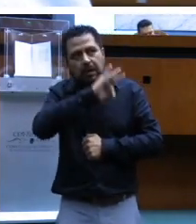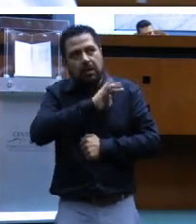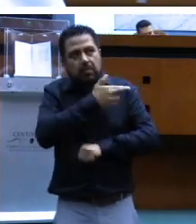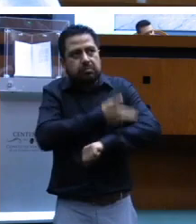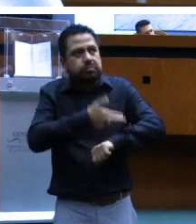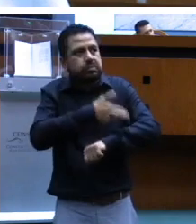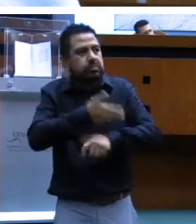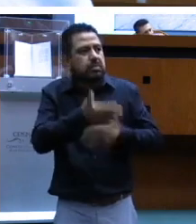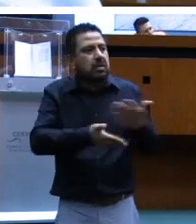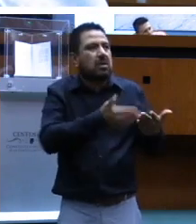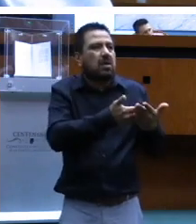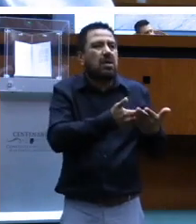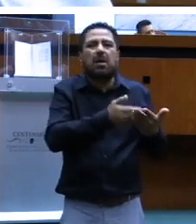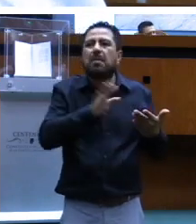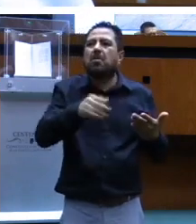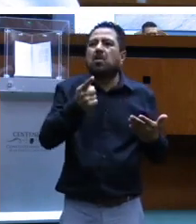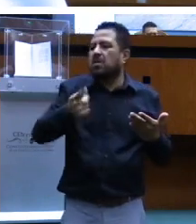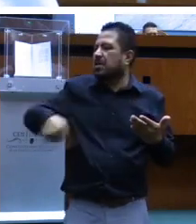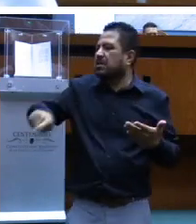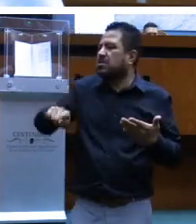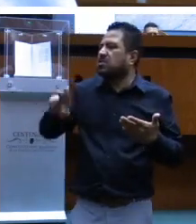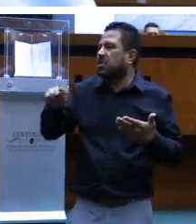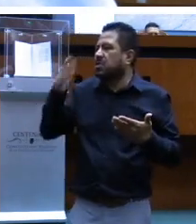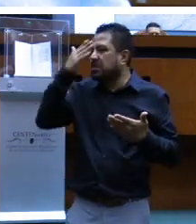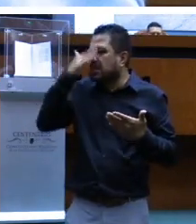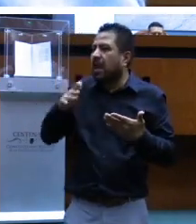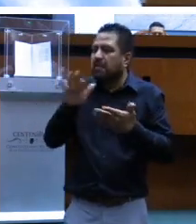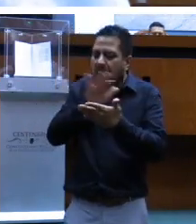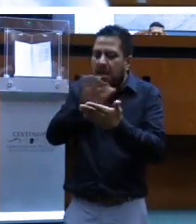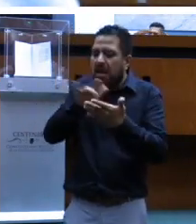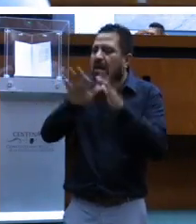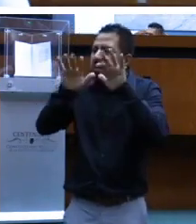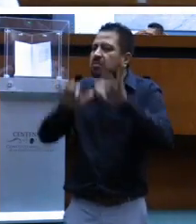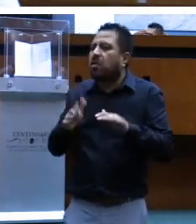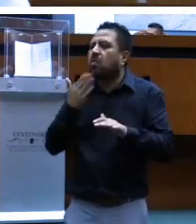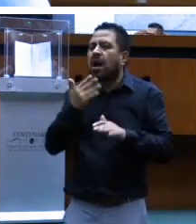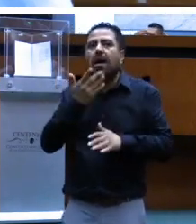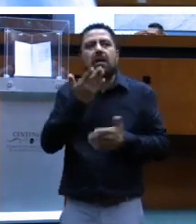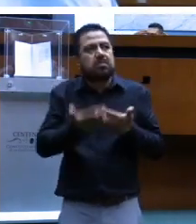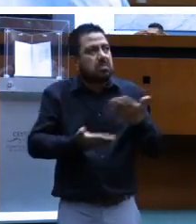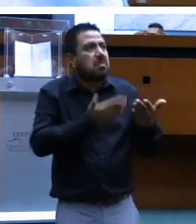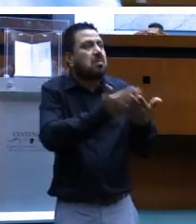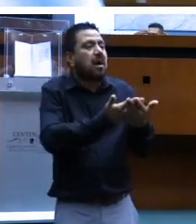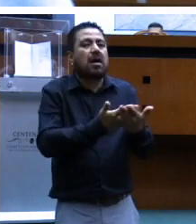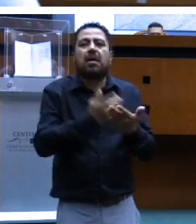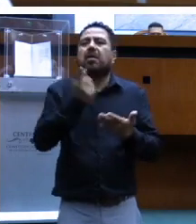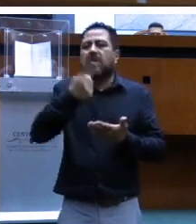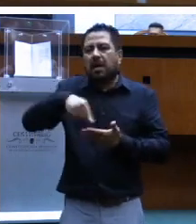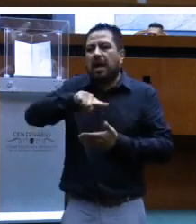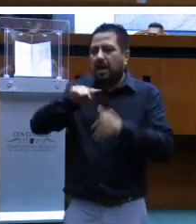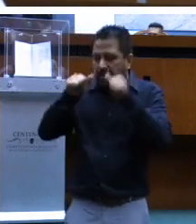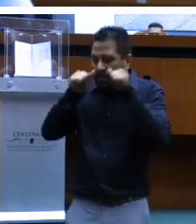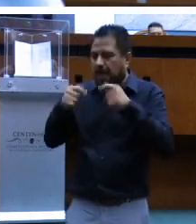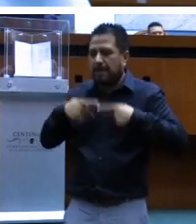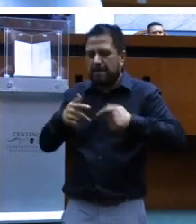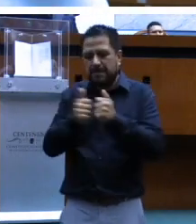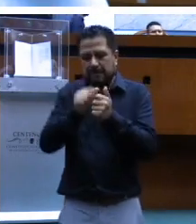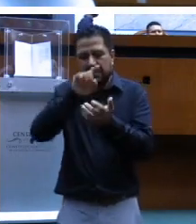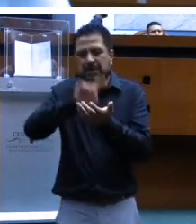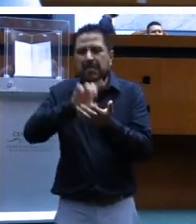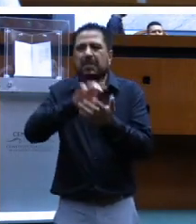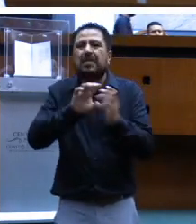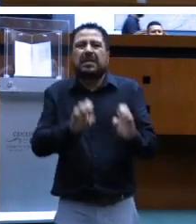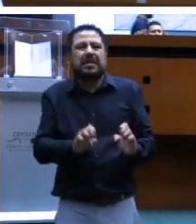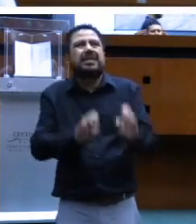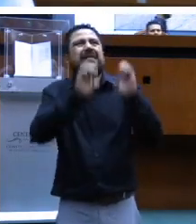porque hay muchas personas que no saben leer, facilitar los trámites burocráticos. Atención para personas con discapacidad. Ajustes razonables y